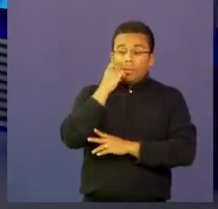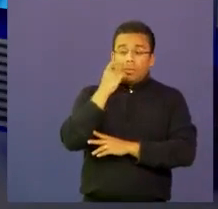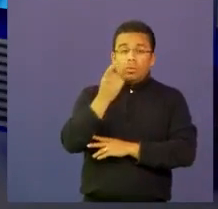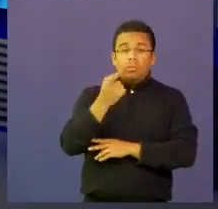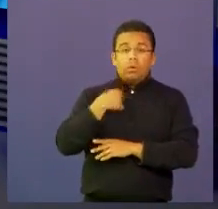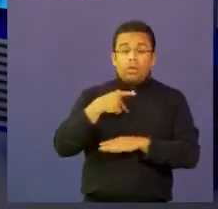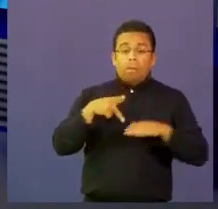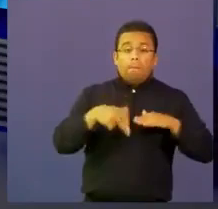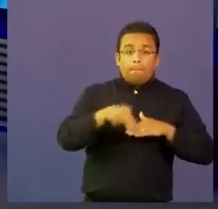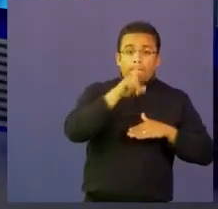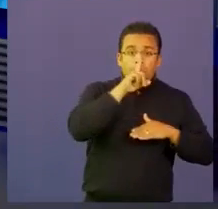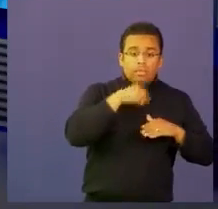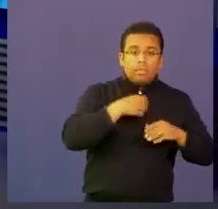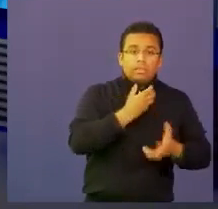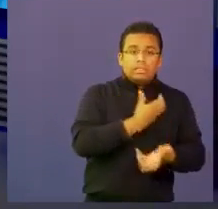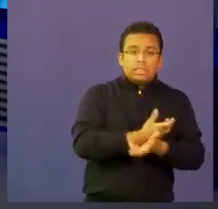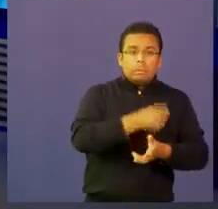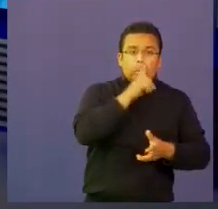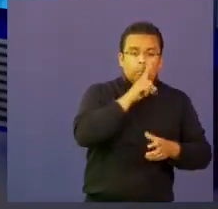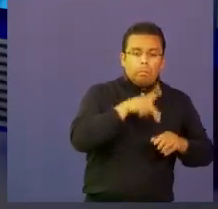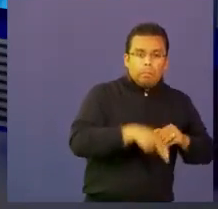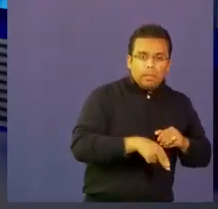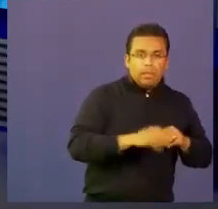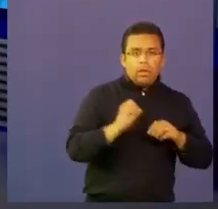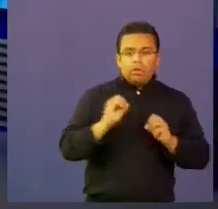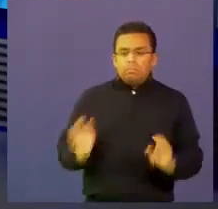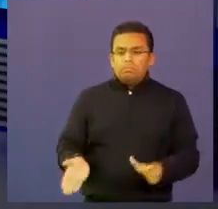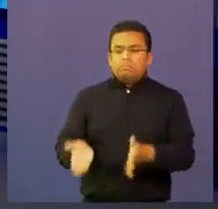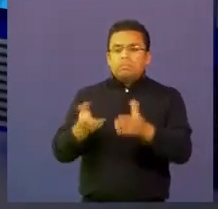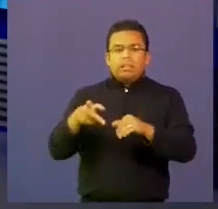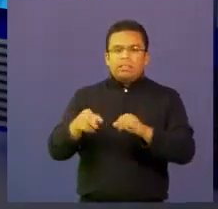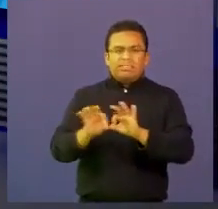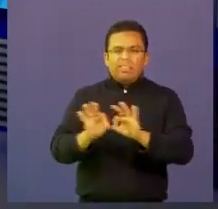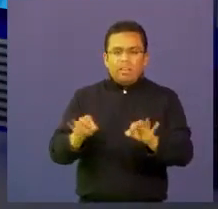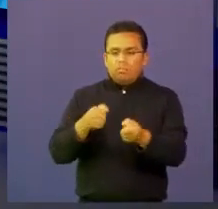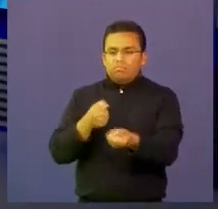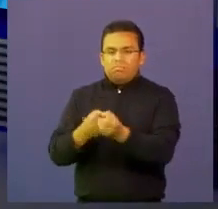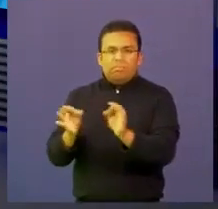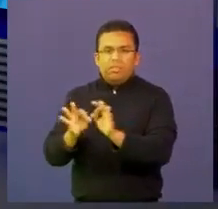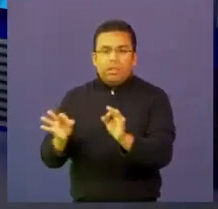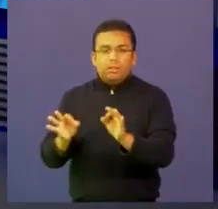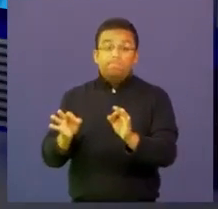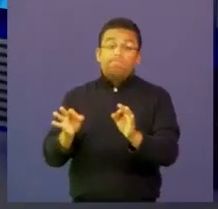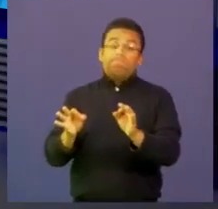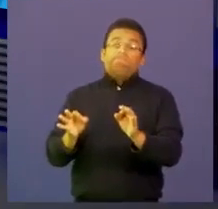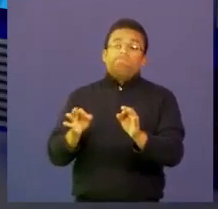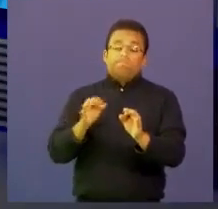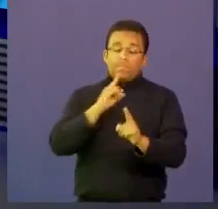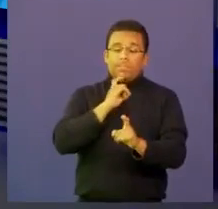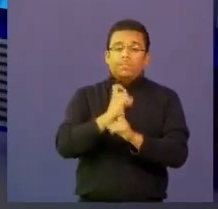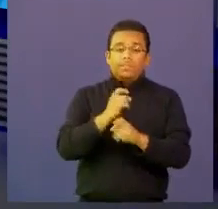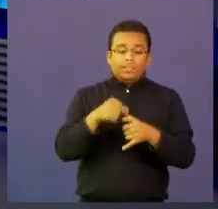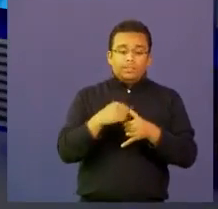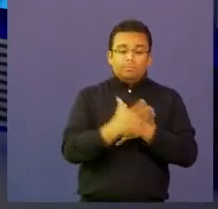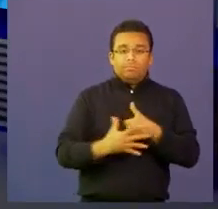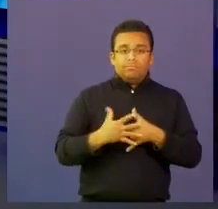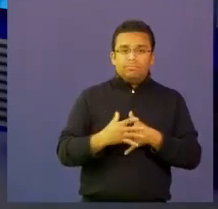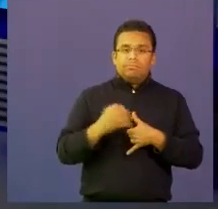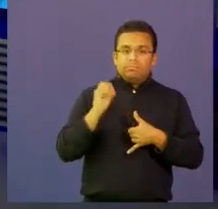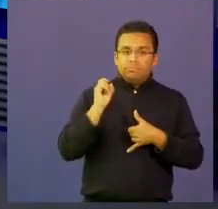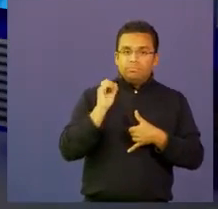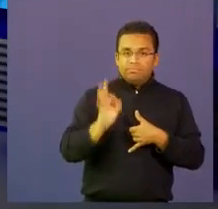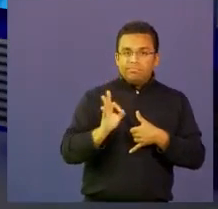seguimos apoyando la ciencia, pues no vamos a tener un país que queremos, el país que queremos tiene que ver con la ciencia. Entonces,